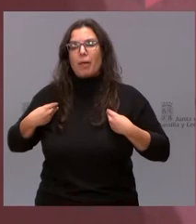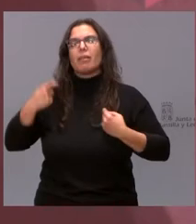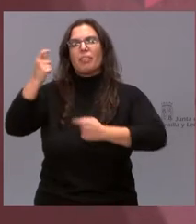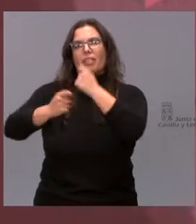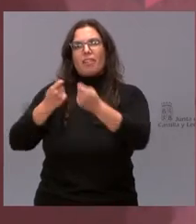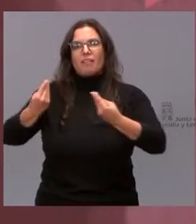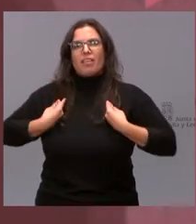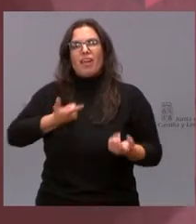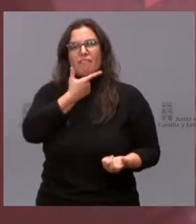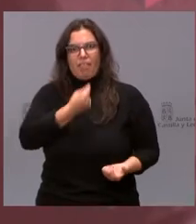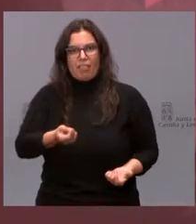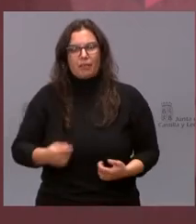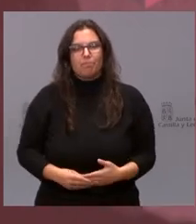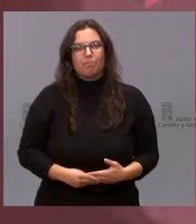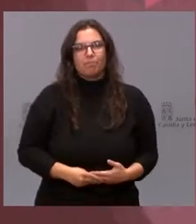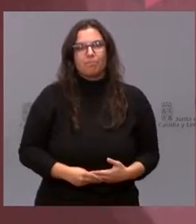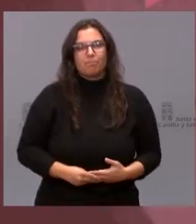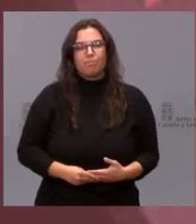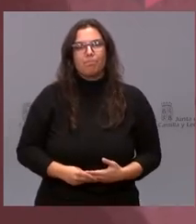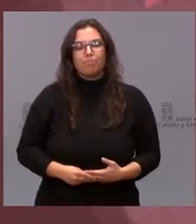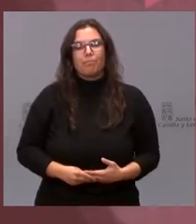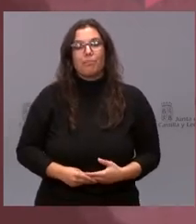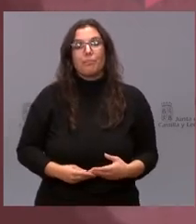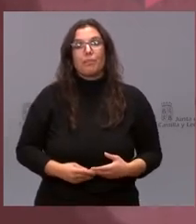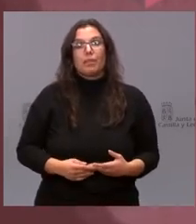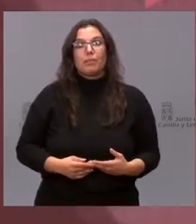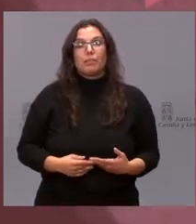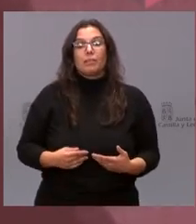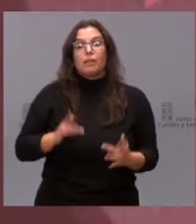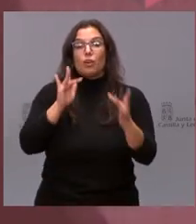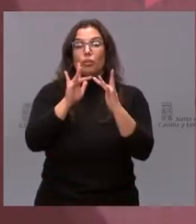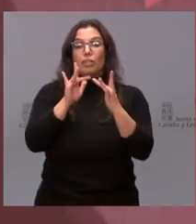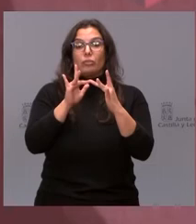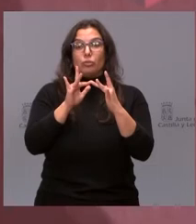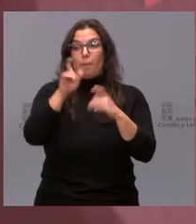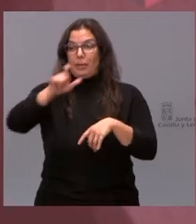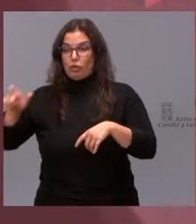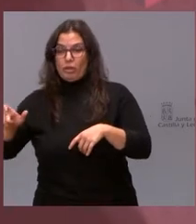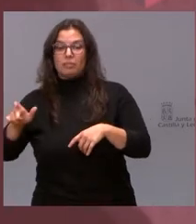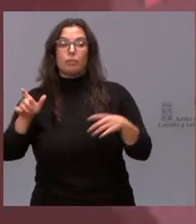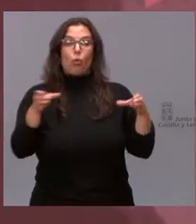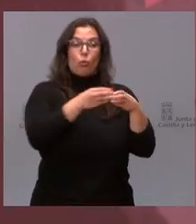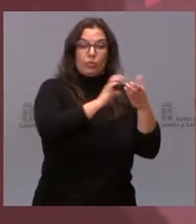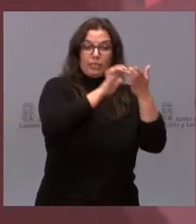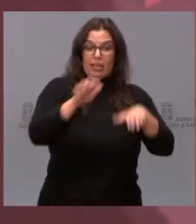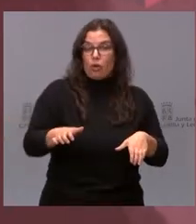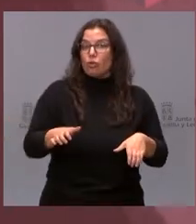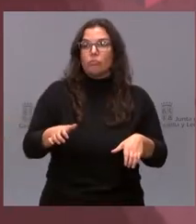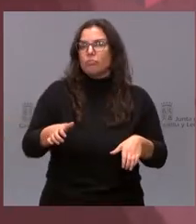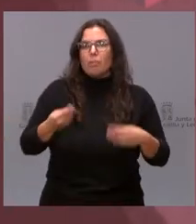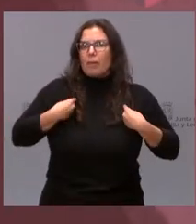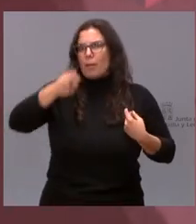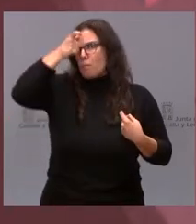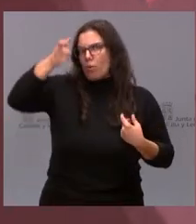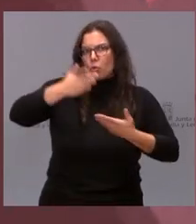Vamos a ver, la relación con la Junta de Castilla y León, la puerta de entrada de las personas de cada uno de vuestros municipios,